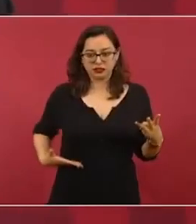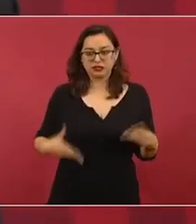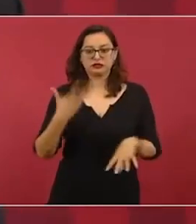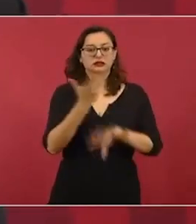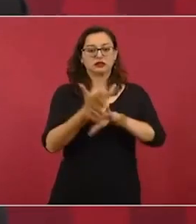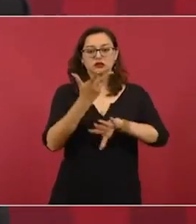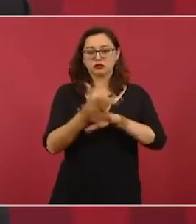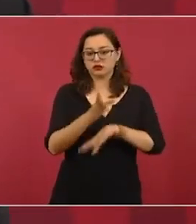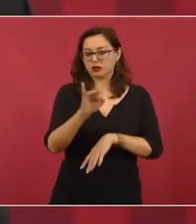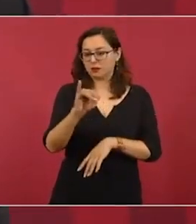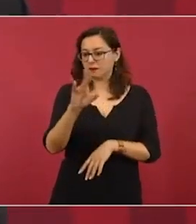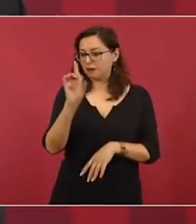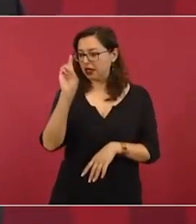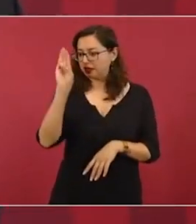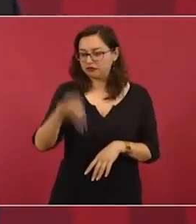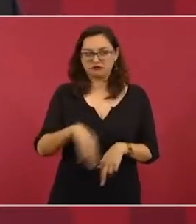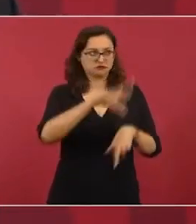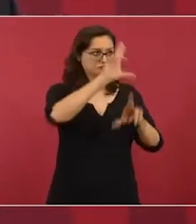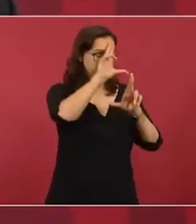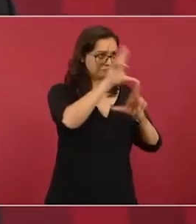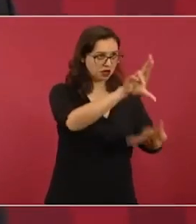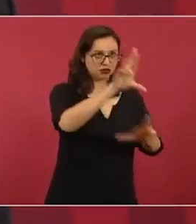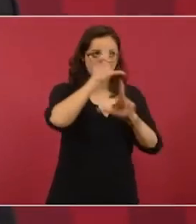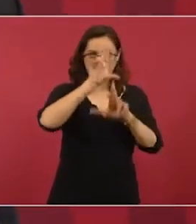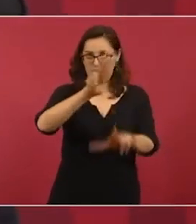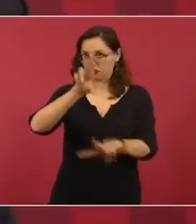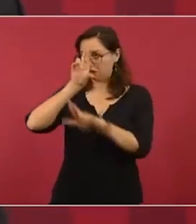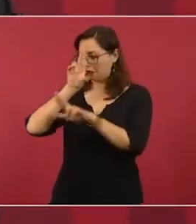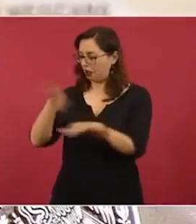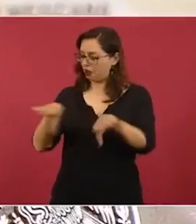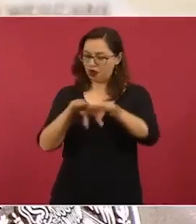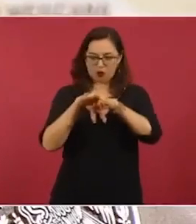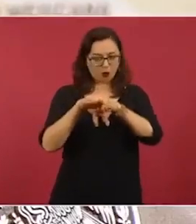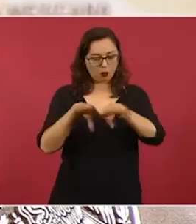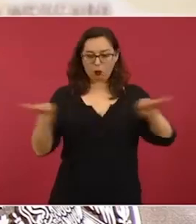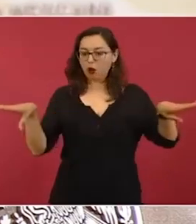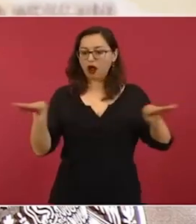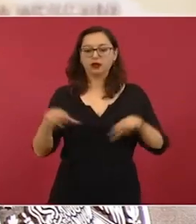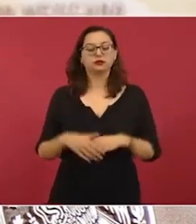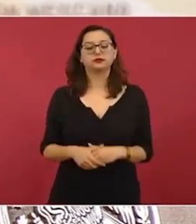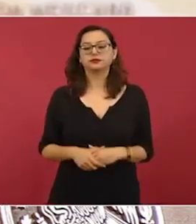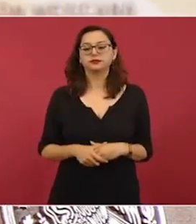de Estados Unidos. Y acabo de decir y repito,